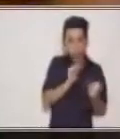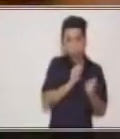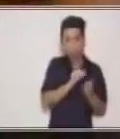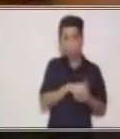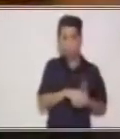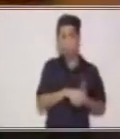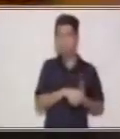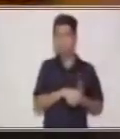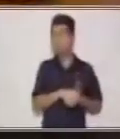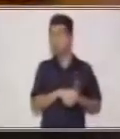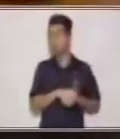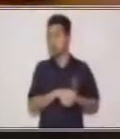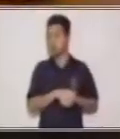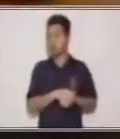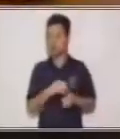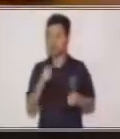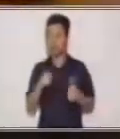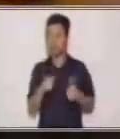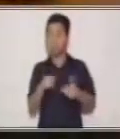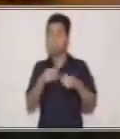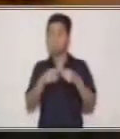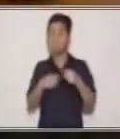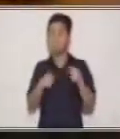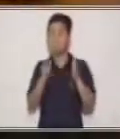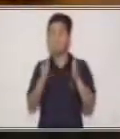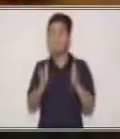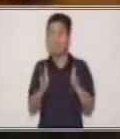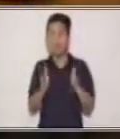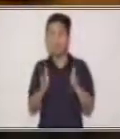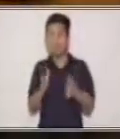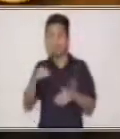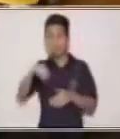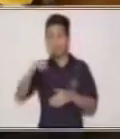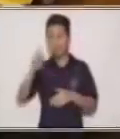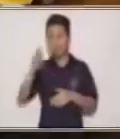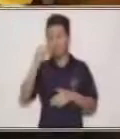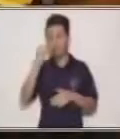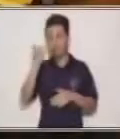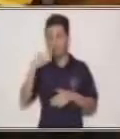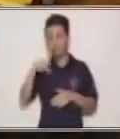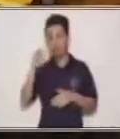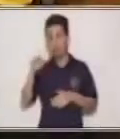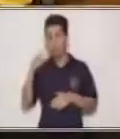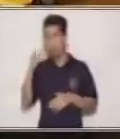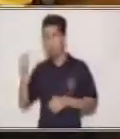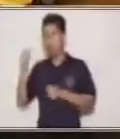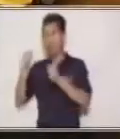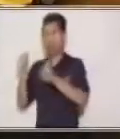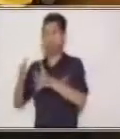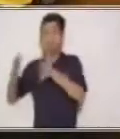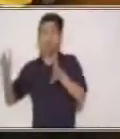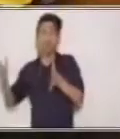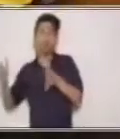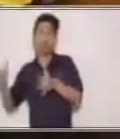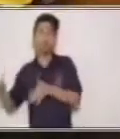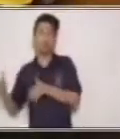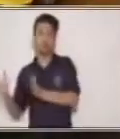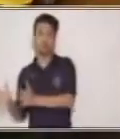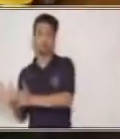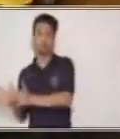En este grupo tenemos los carros medianos. Y en este grupo tenemos los carros un poco más grandes.